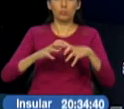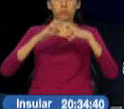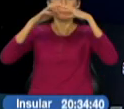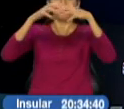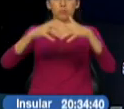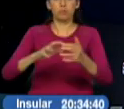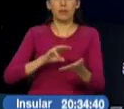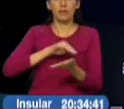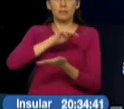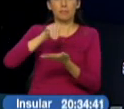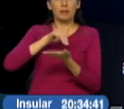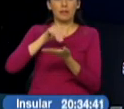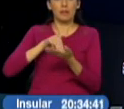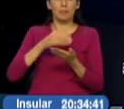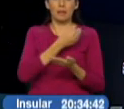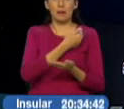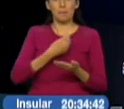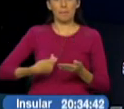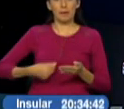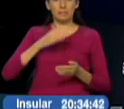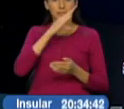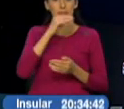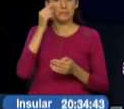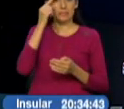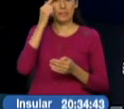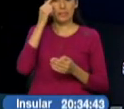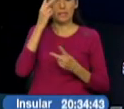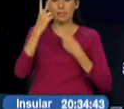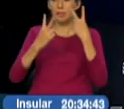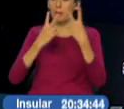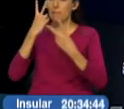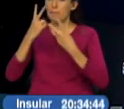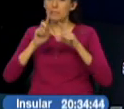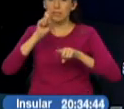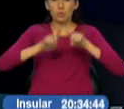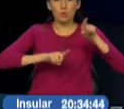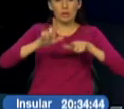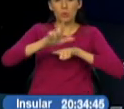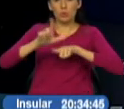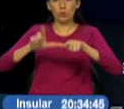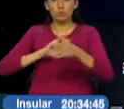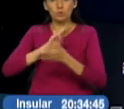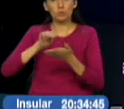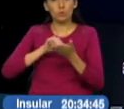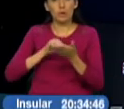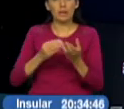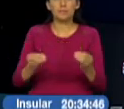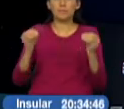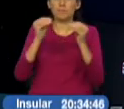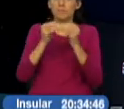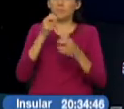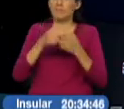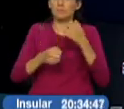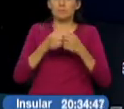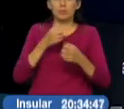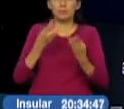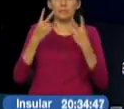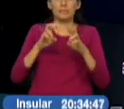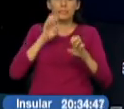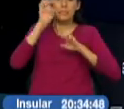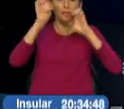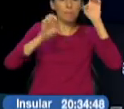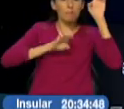Manaví. El presidente de la República, Rafael Correa, recorrió algunas de estas zonas más afectadas e hizo una evaluación